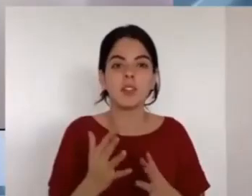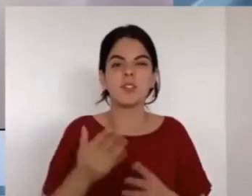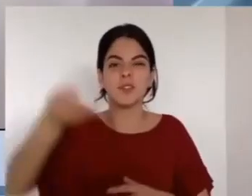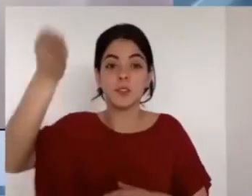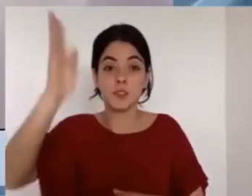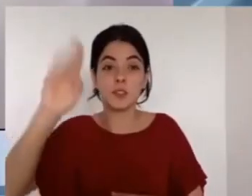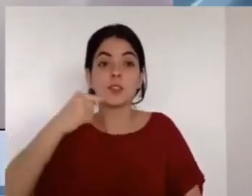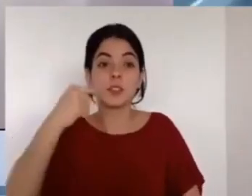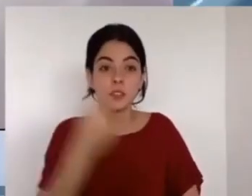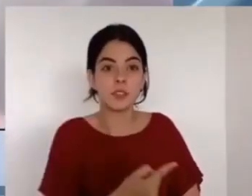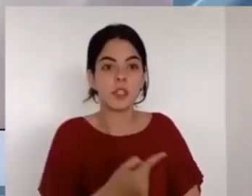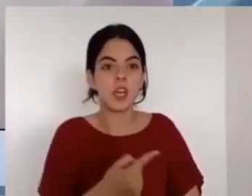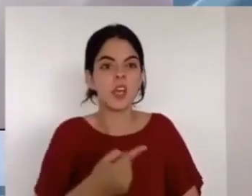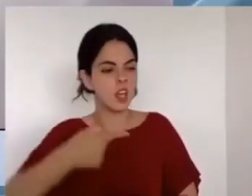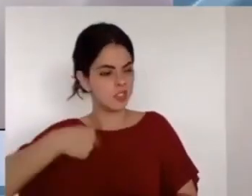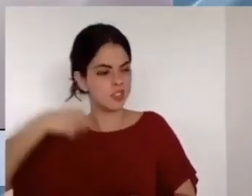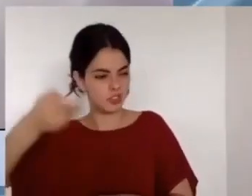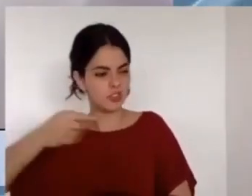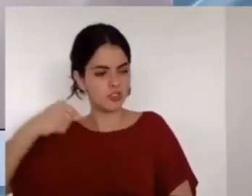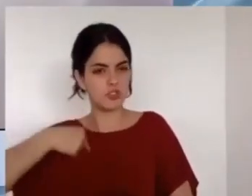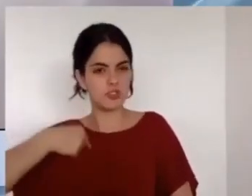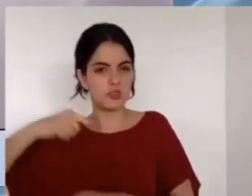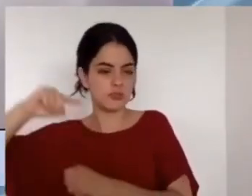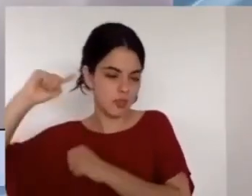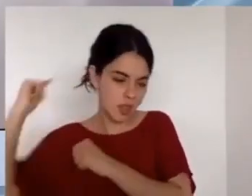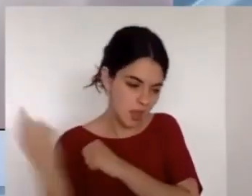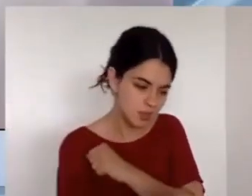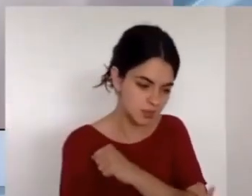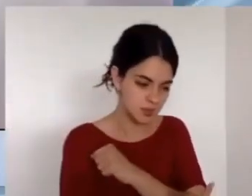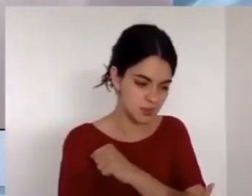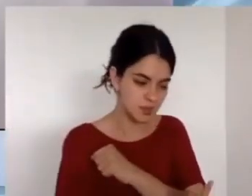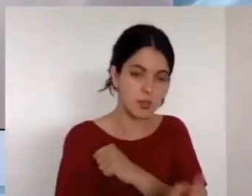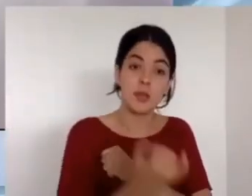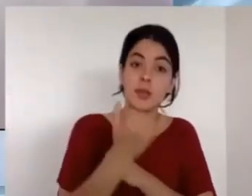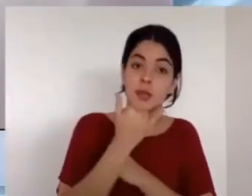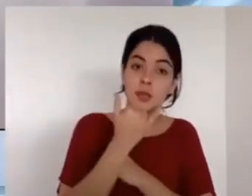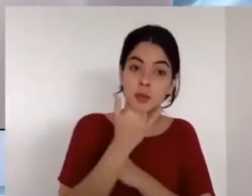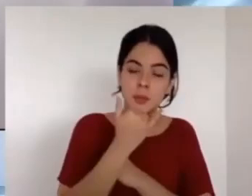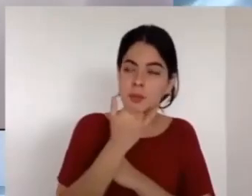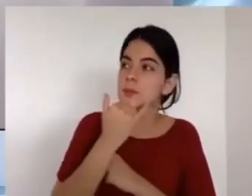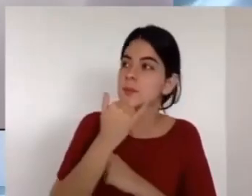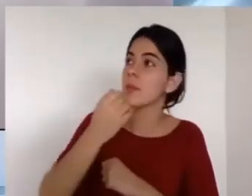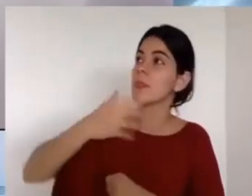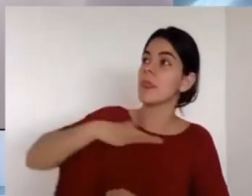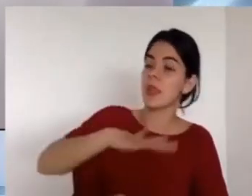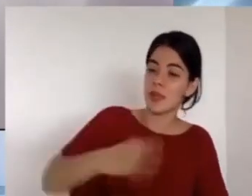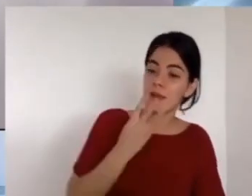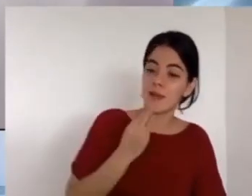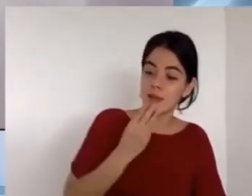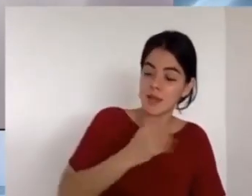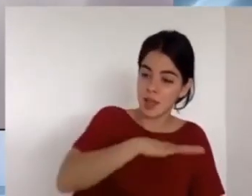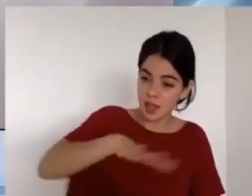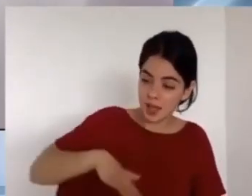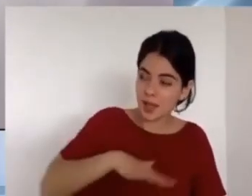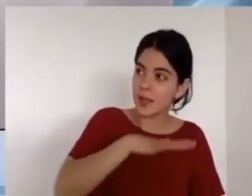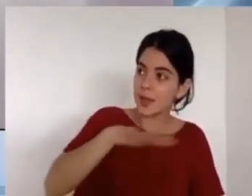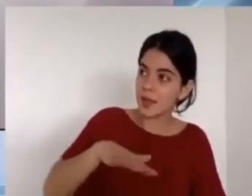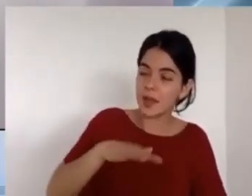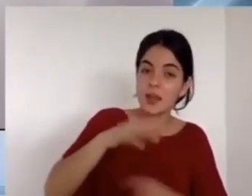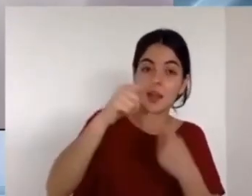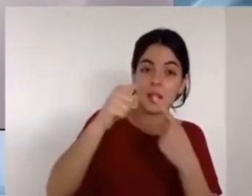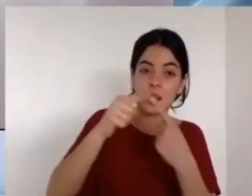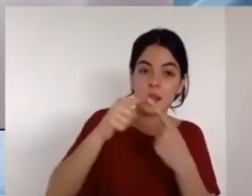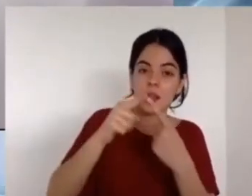Si se humillara en mi pueblo, orara, buscara en mi rostro, se convirtiera en deshumar los